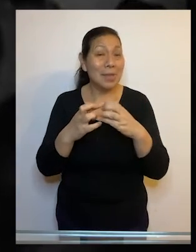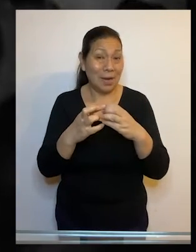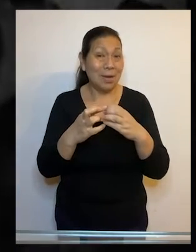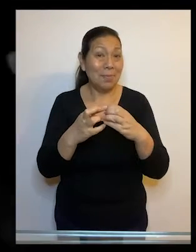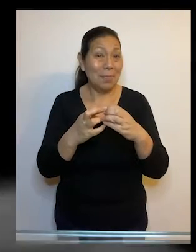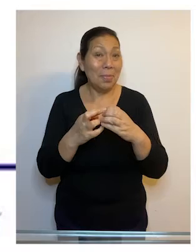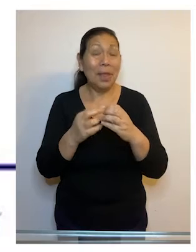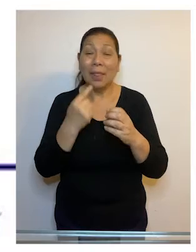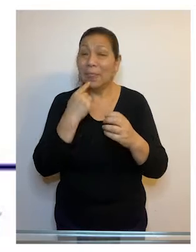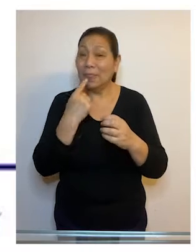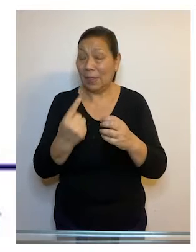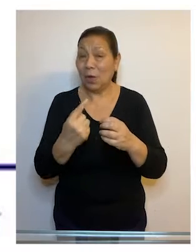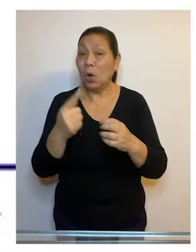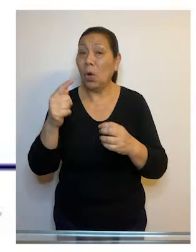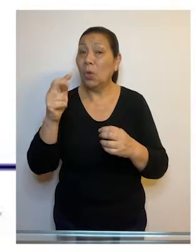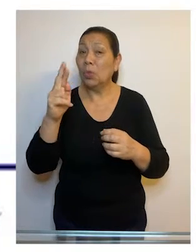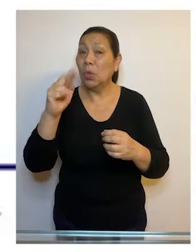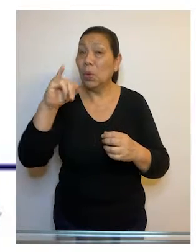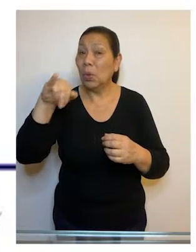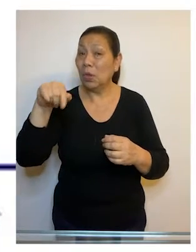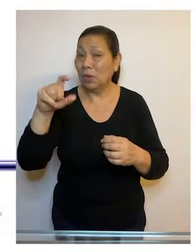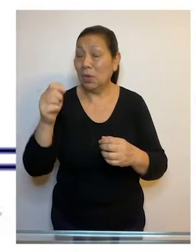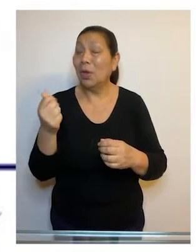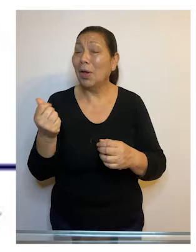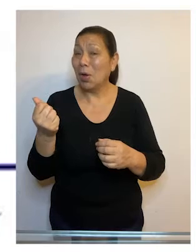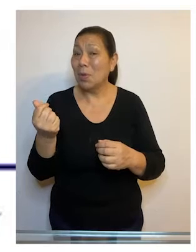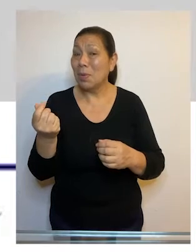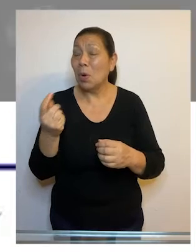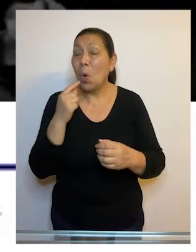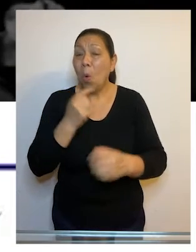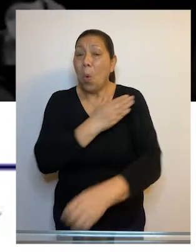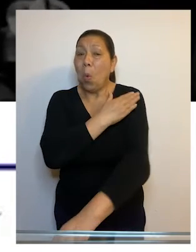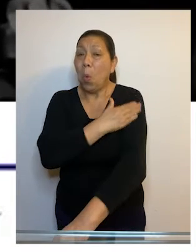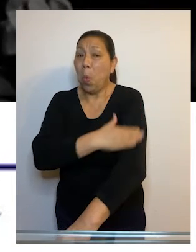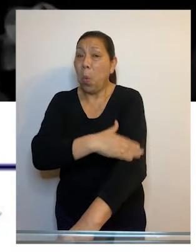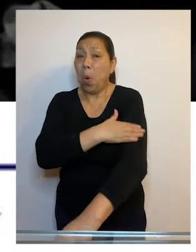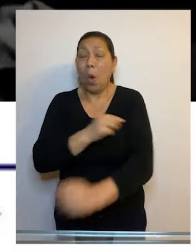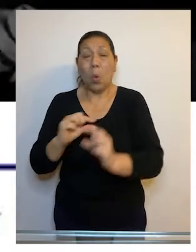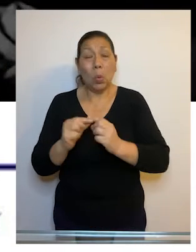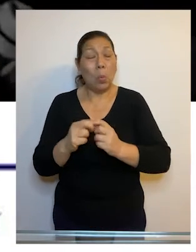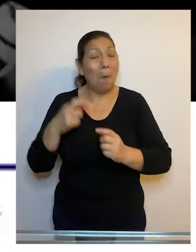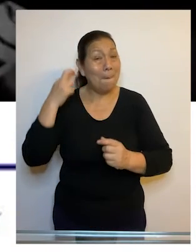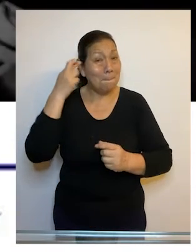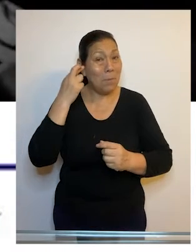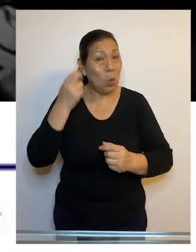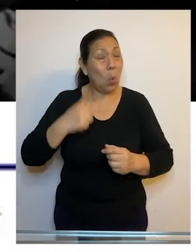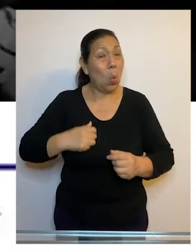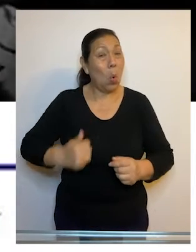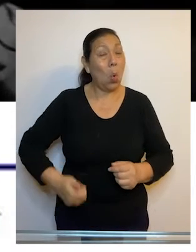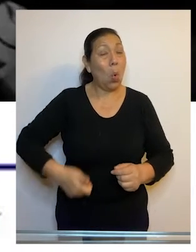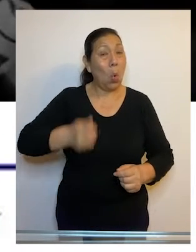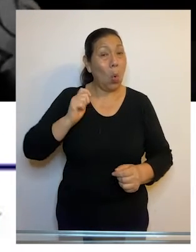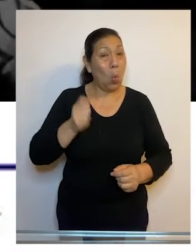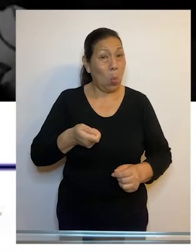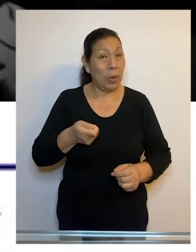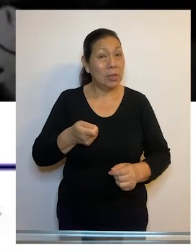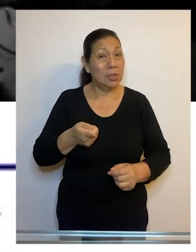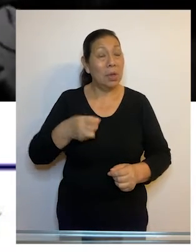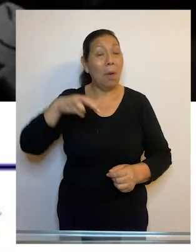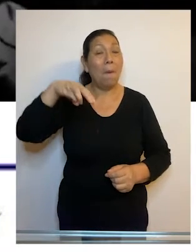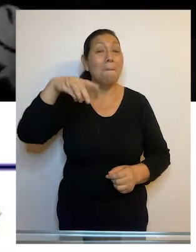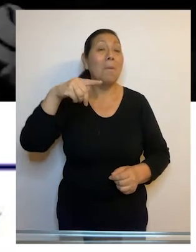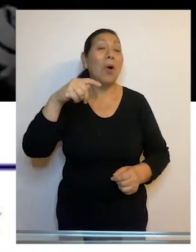de Pasco Corporation, comentó Trujillo. Dijo que este poder económico, coludido con el poder político encarnado en el juez Montenegro,